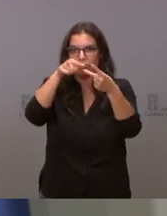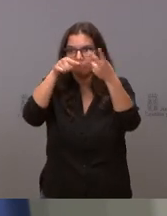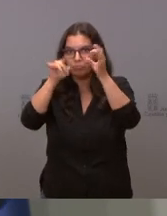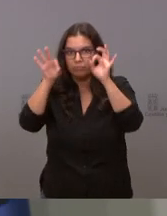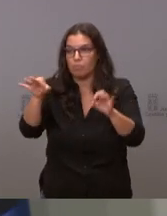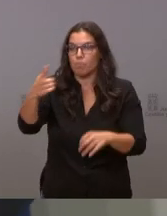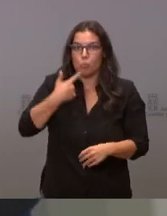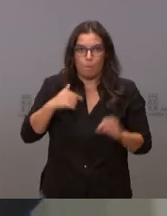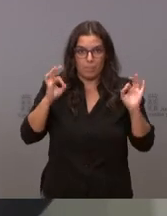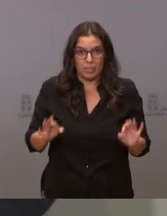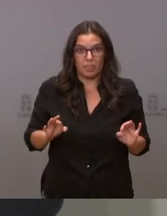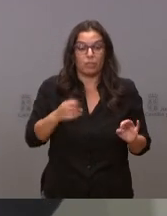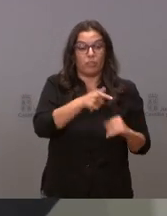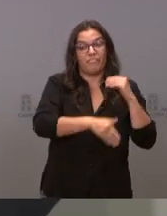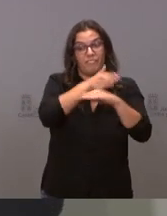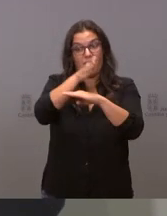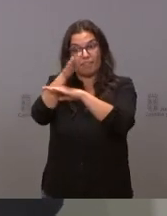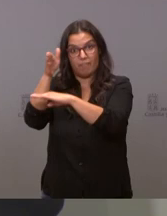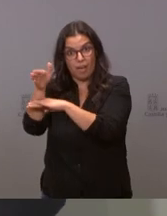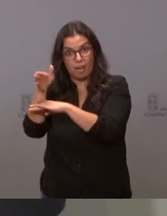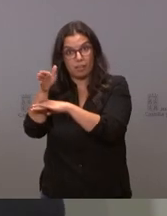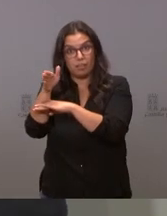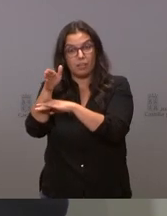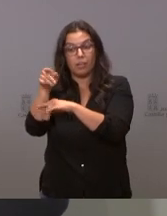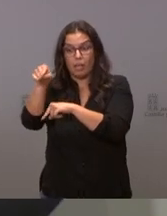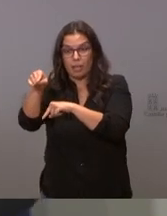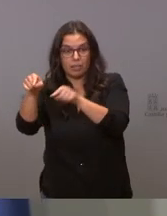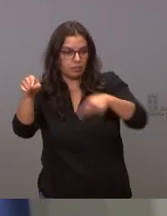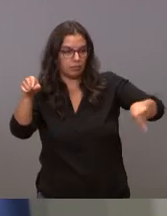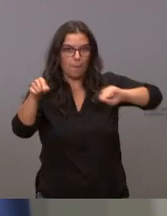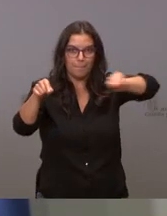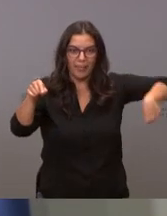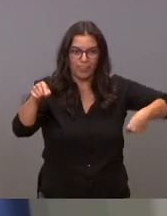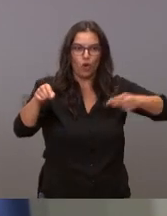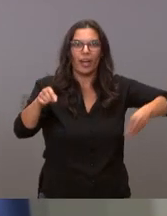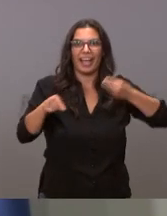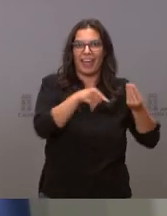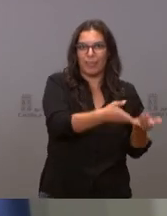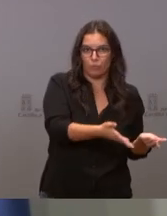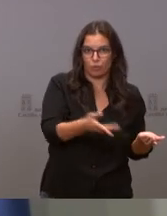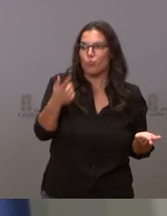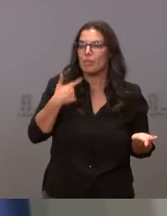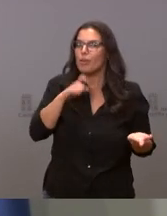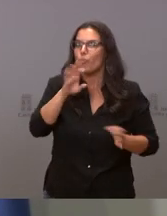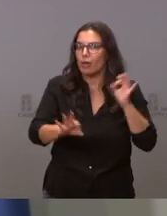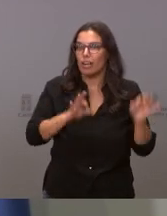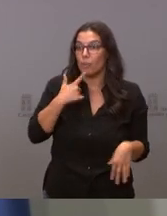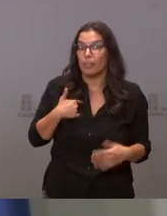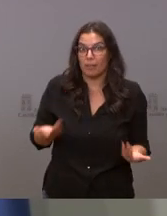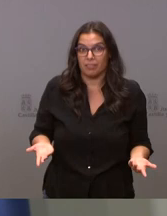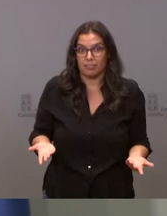y cuando vayan estos señores a estos días ¿qué hacemos? con los puntos de atención continuada ¿qué hacemos? usted dígamelo pero dígamelo